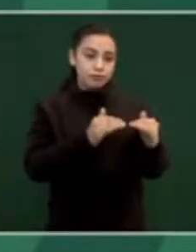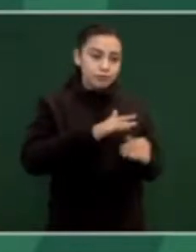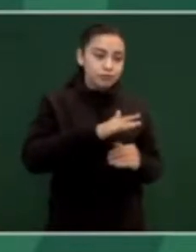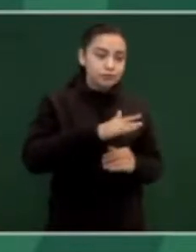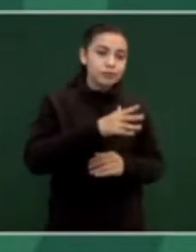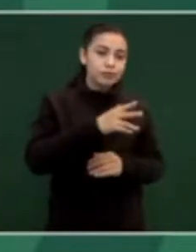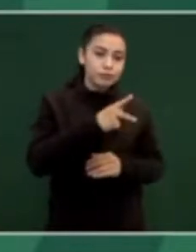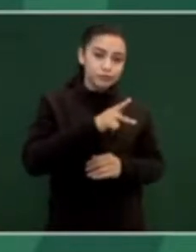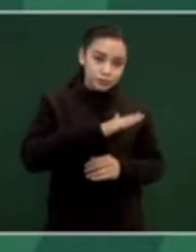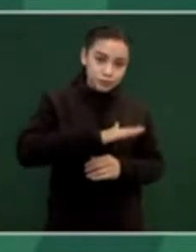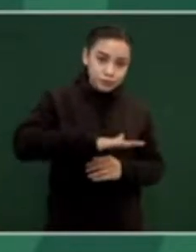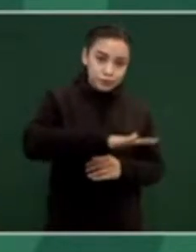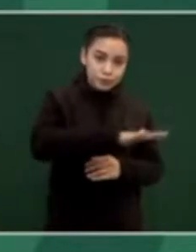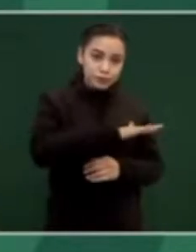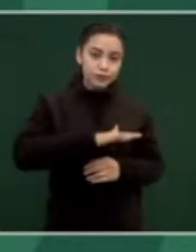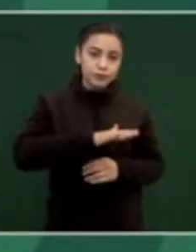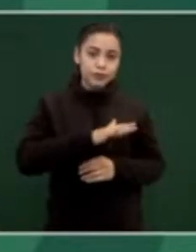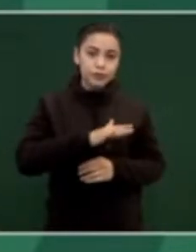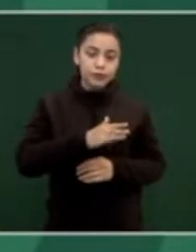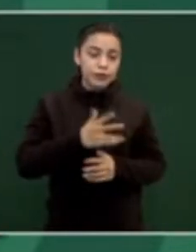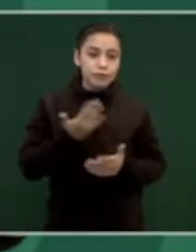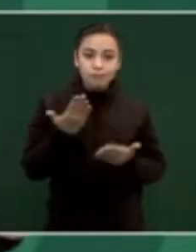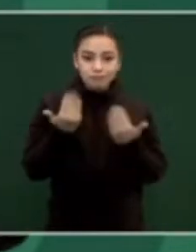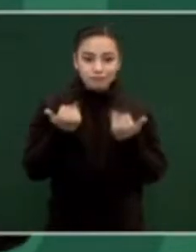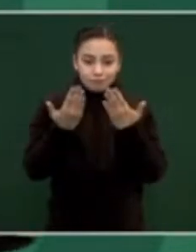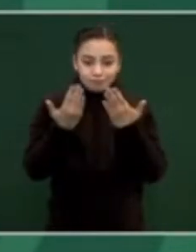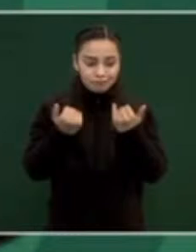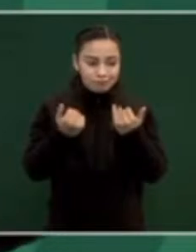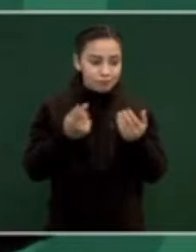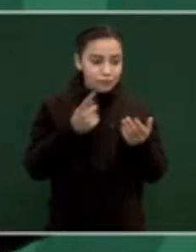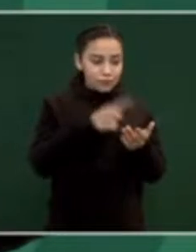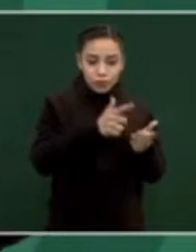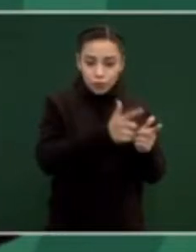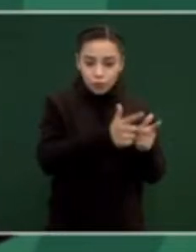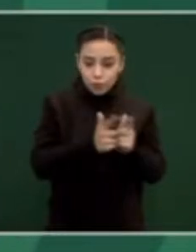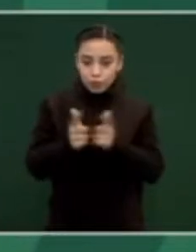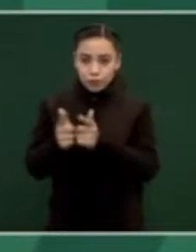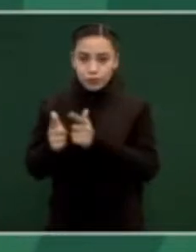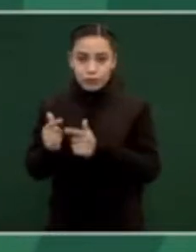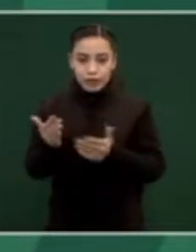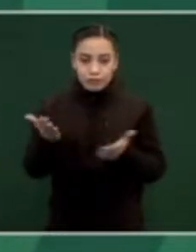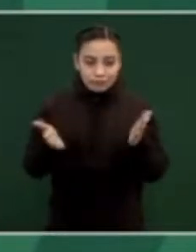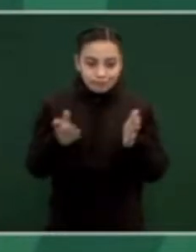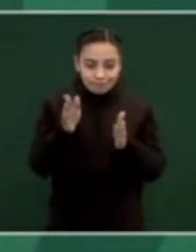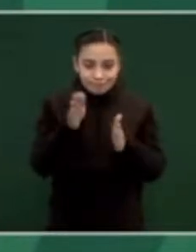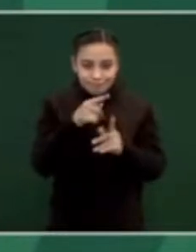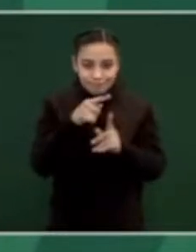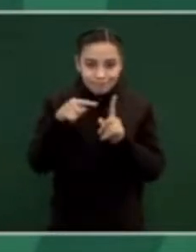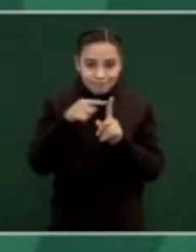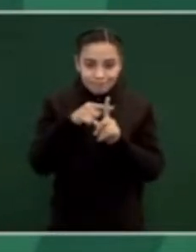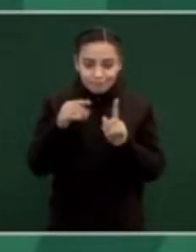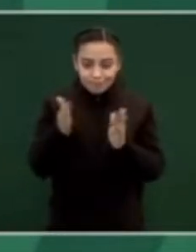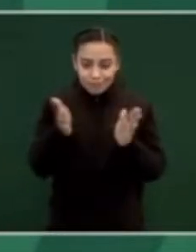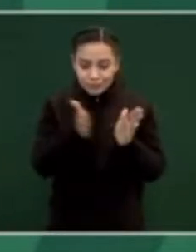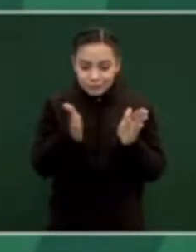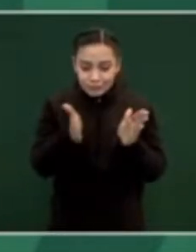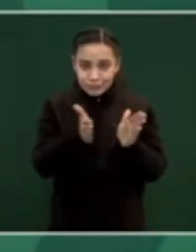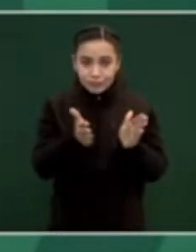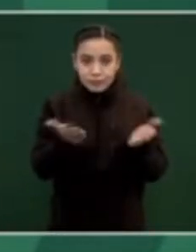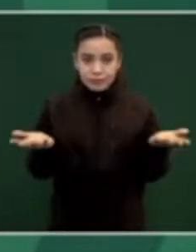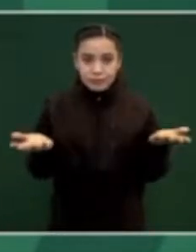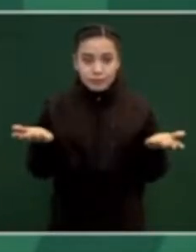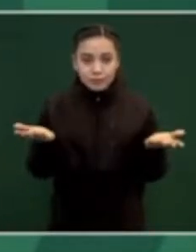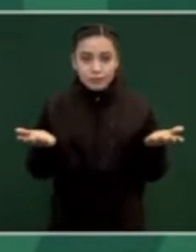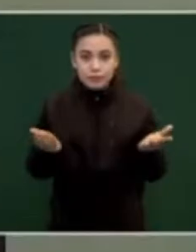ya medias cintas. Como decía Juan Álvarez,